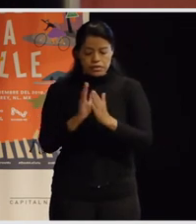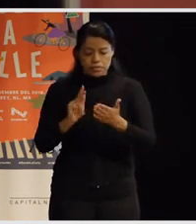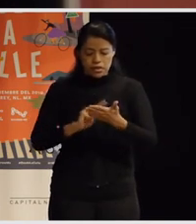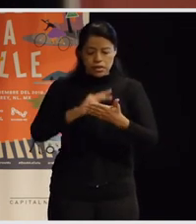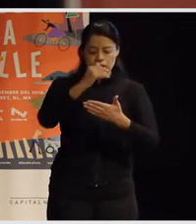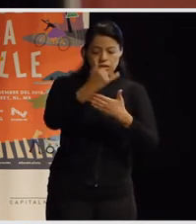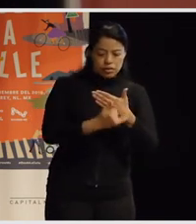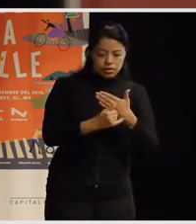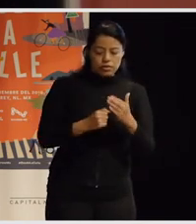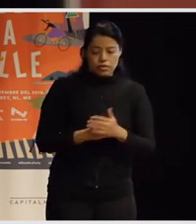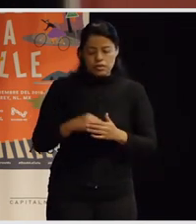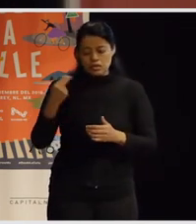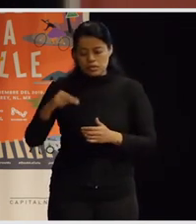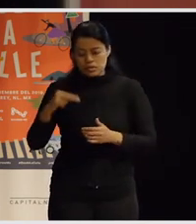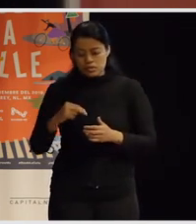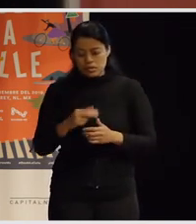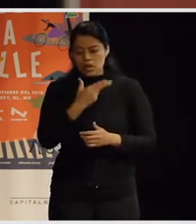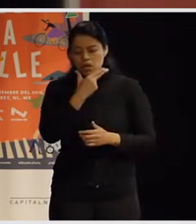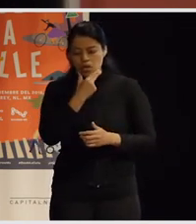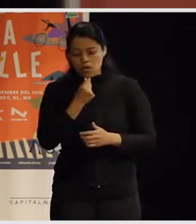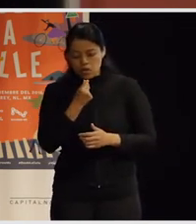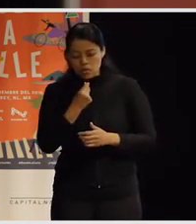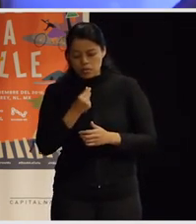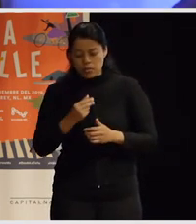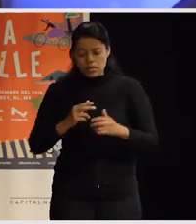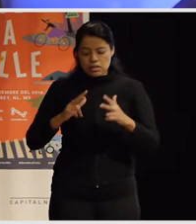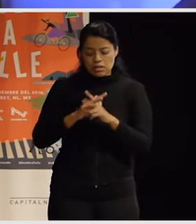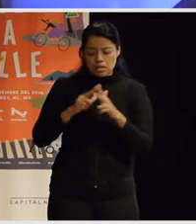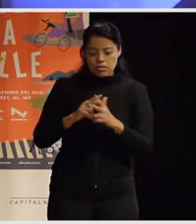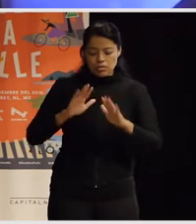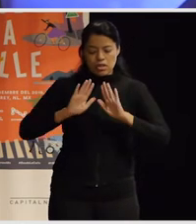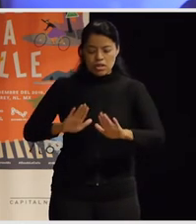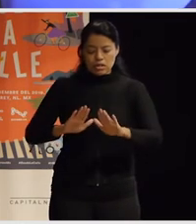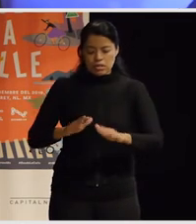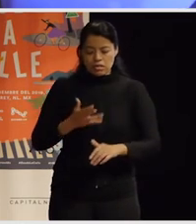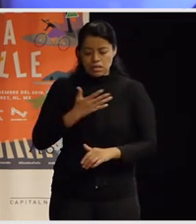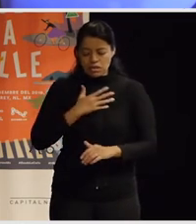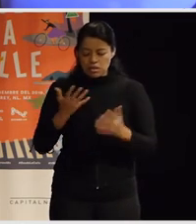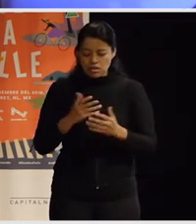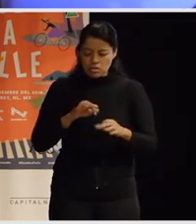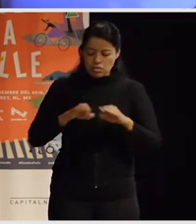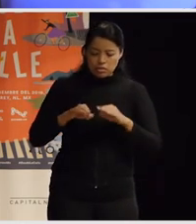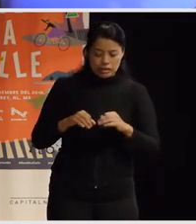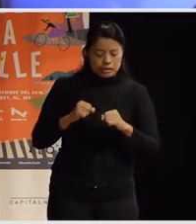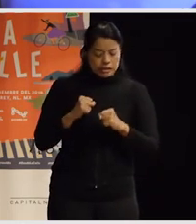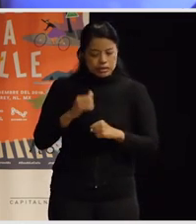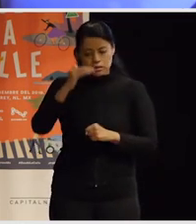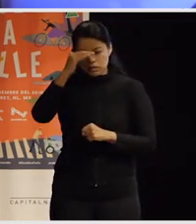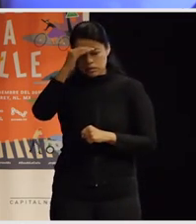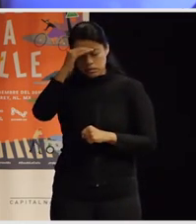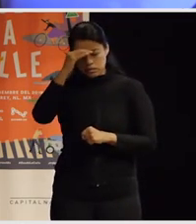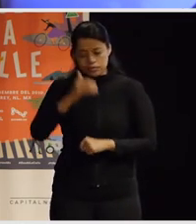se llama Hombres como Parando la Violencia y tenía que hacer un trabajo muy fuerte de autoreflexión